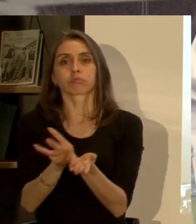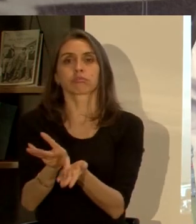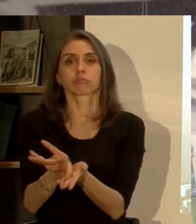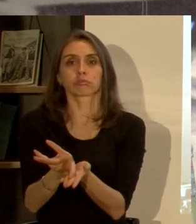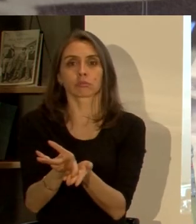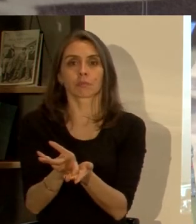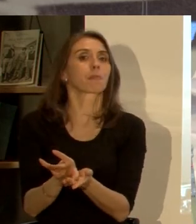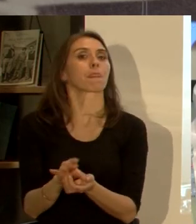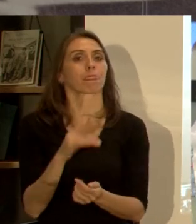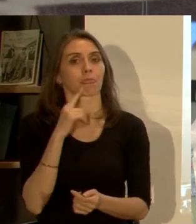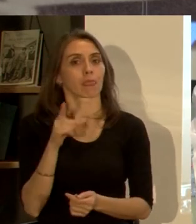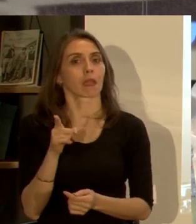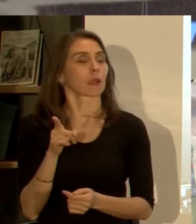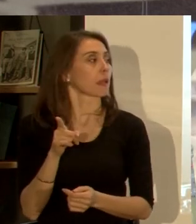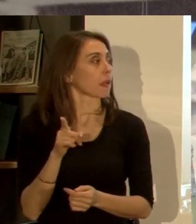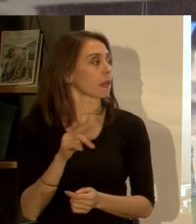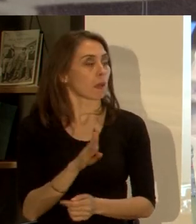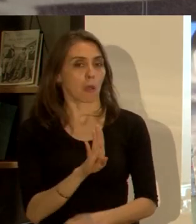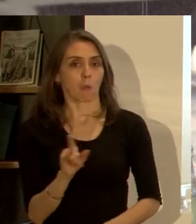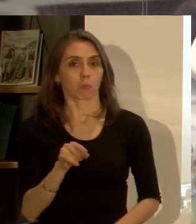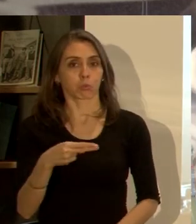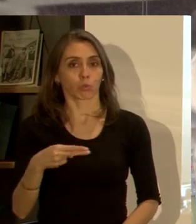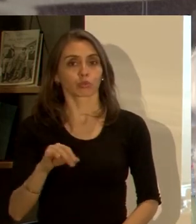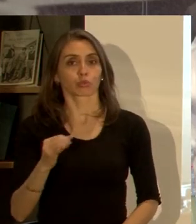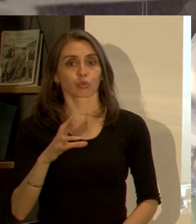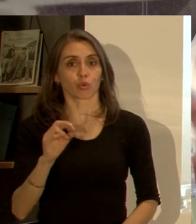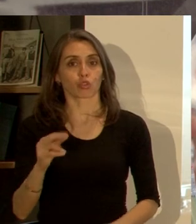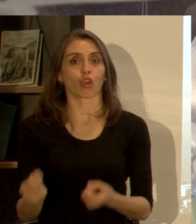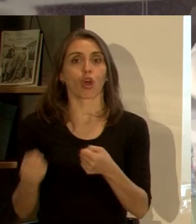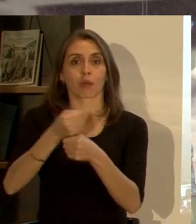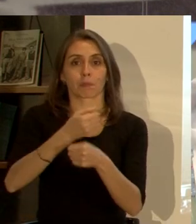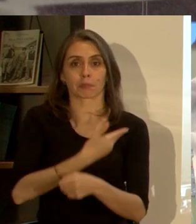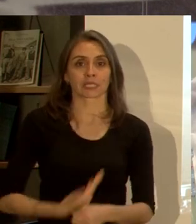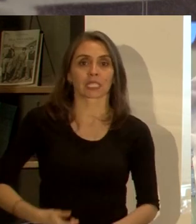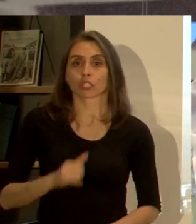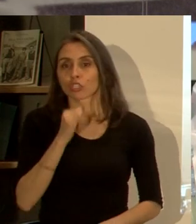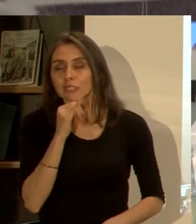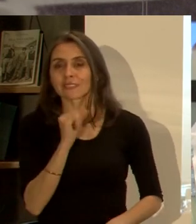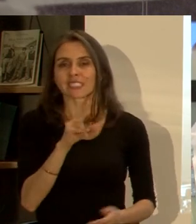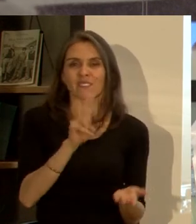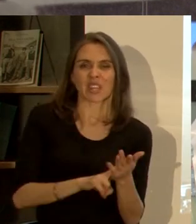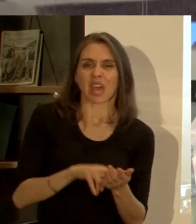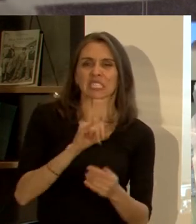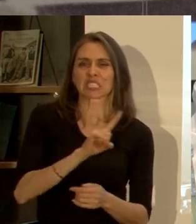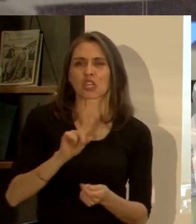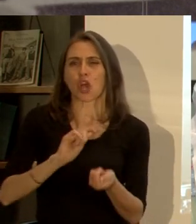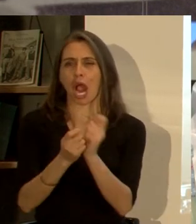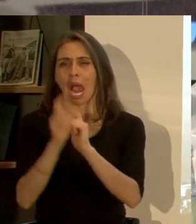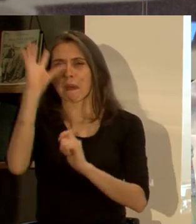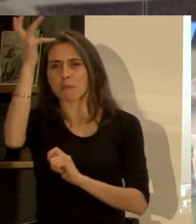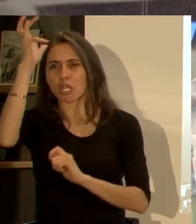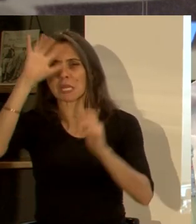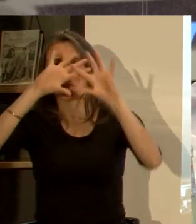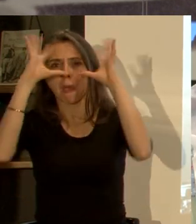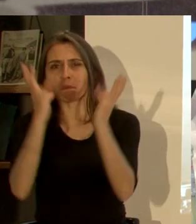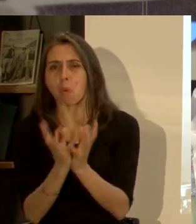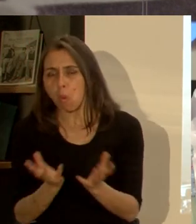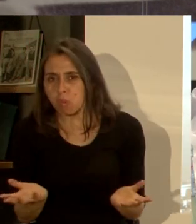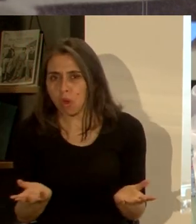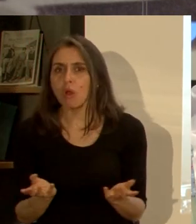climático Bush Jr. cuando estuvo en la Casa Blanca dijo que todavía no se sabía si esto era verdad o no era verdad ¿es una